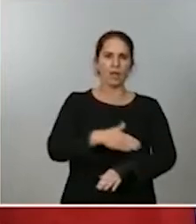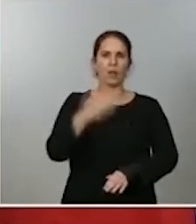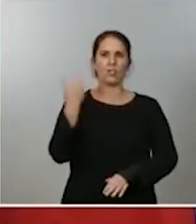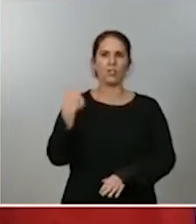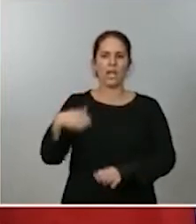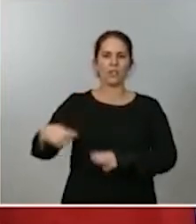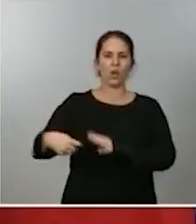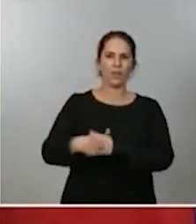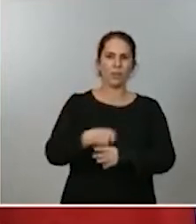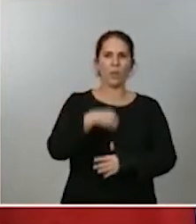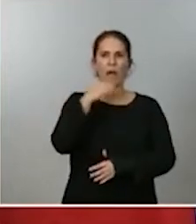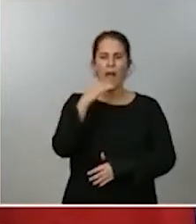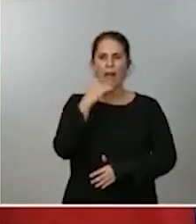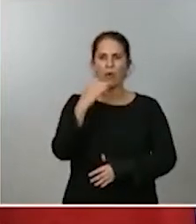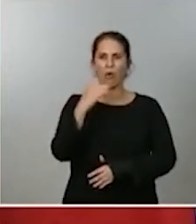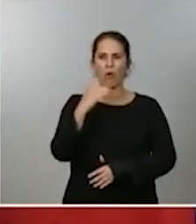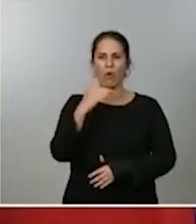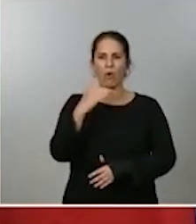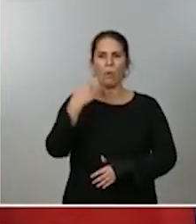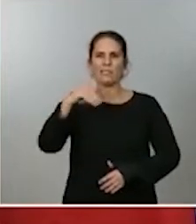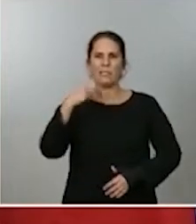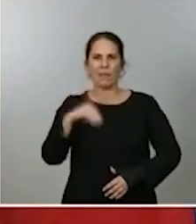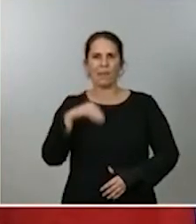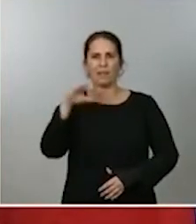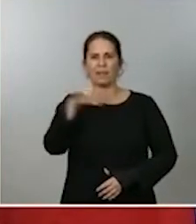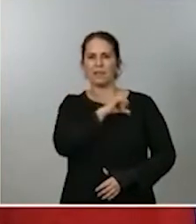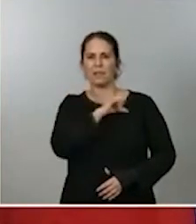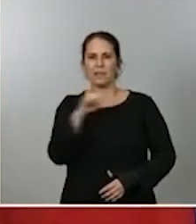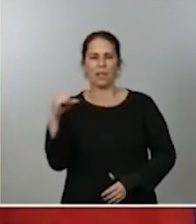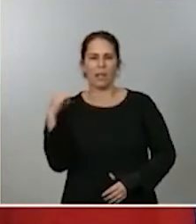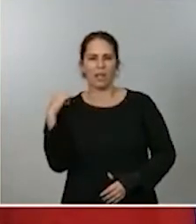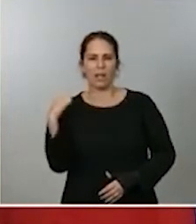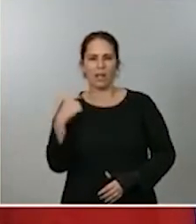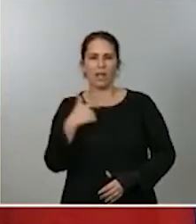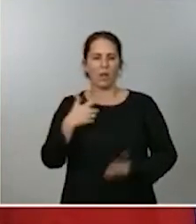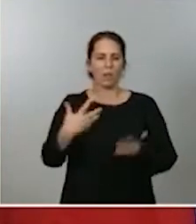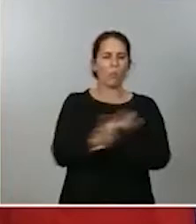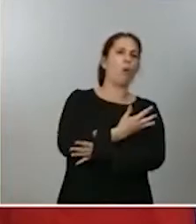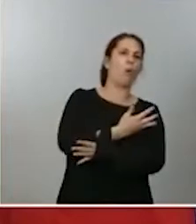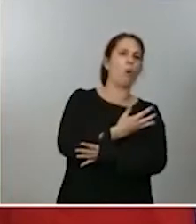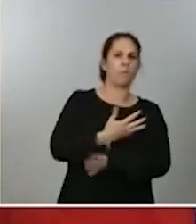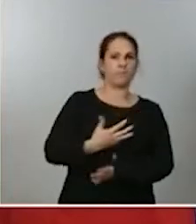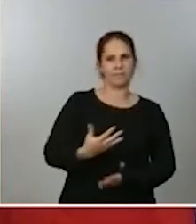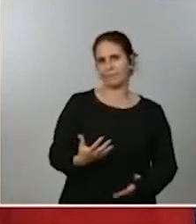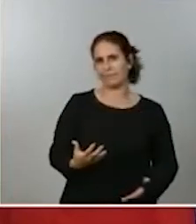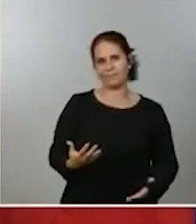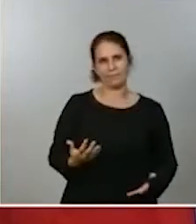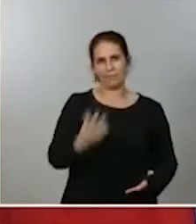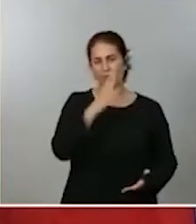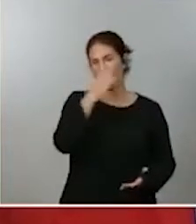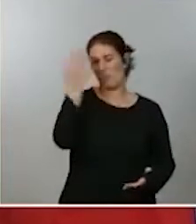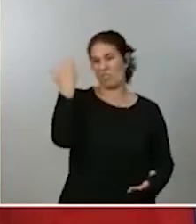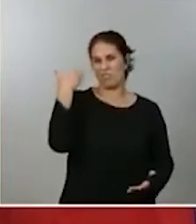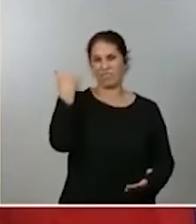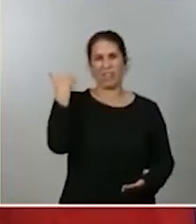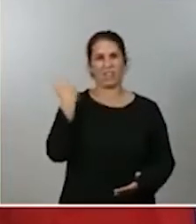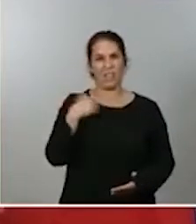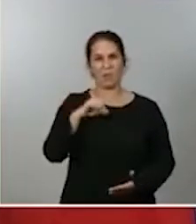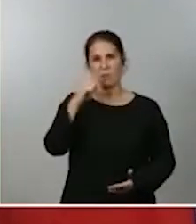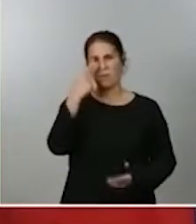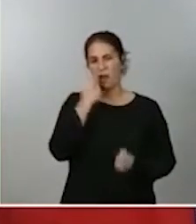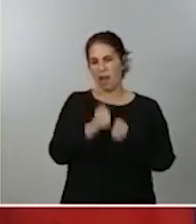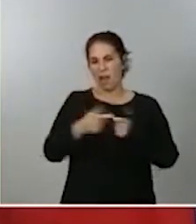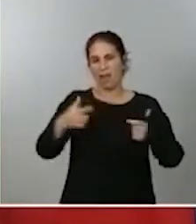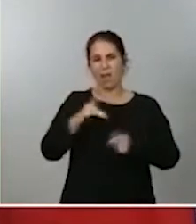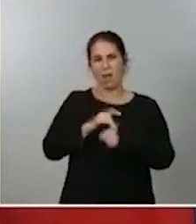que plantee ningún presidente de comunidad autónoma puesto que ya venimos de una primera oleada en donde el gobierno de España desplegó